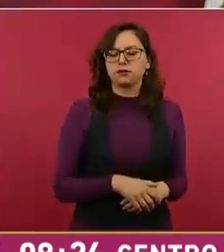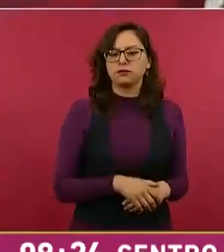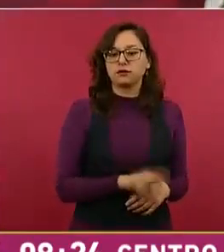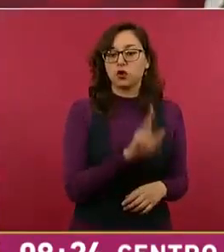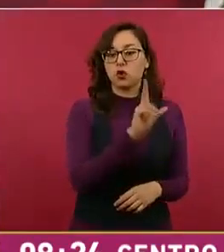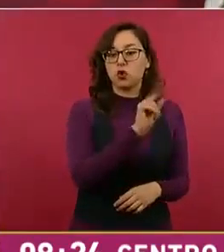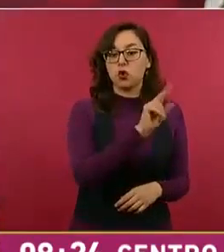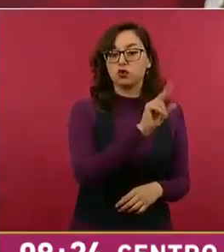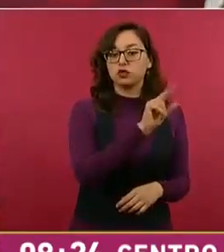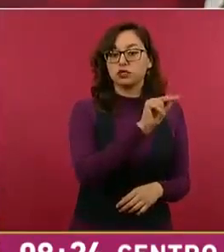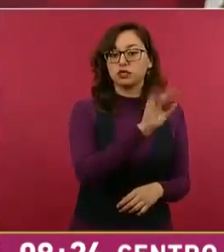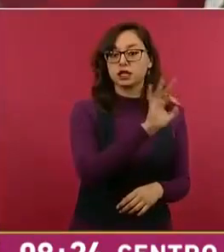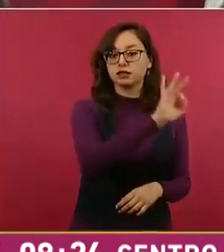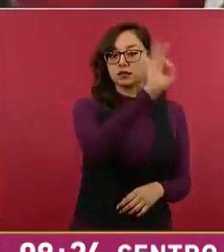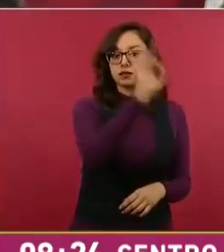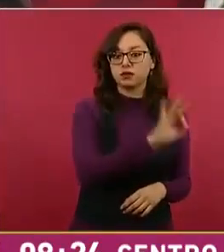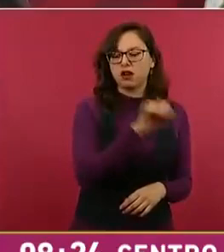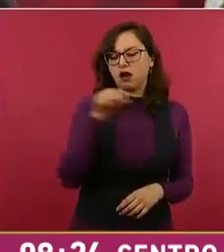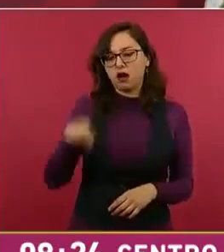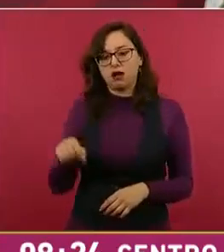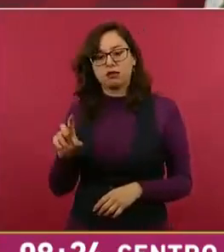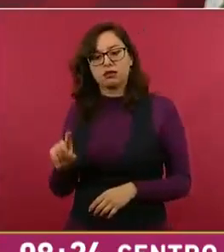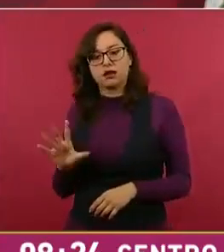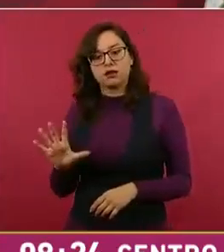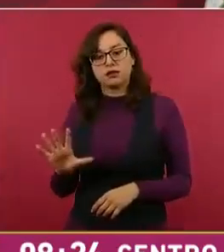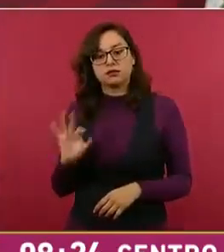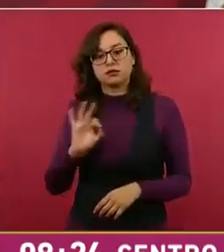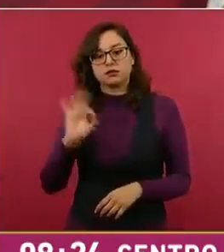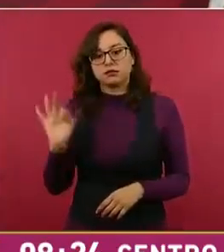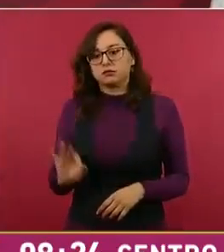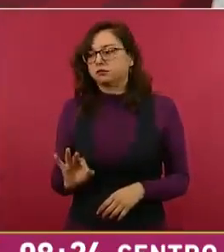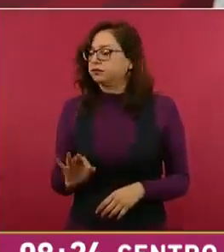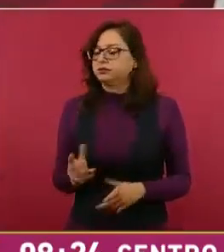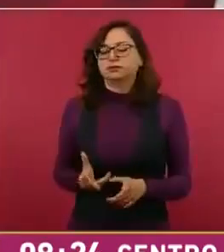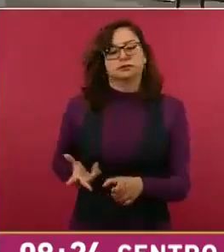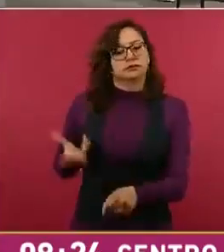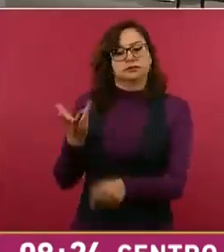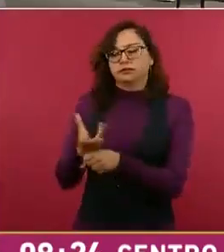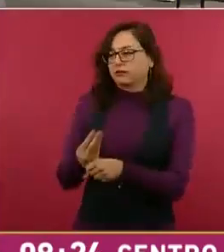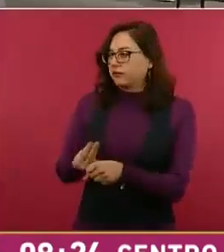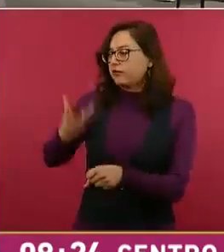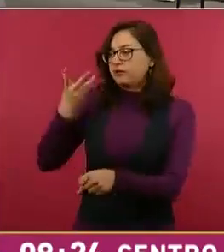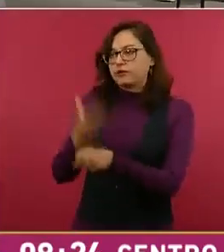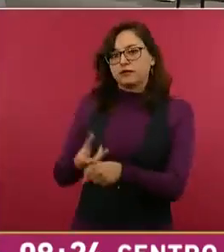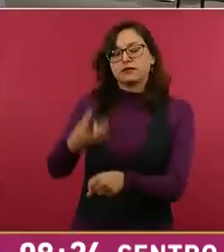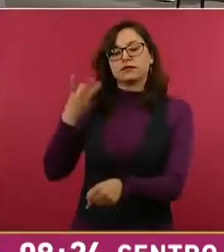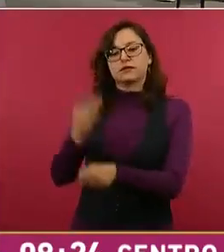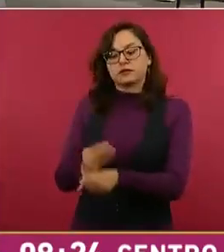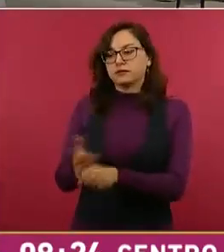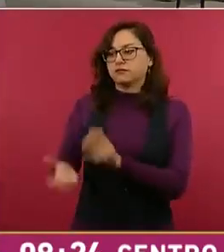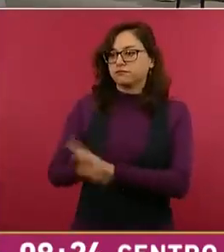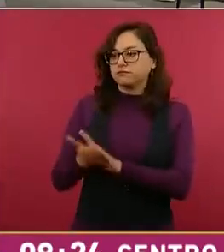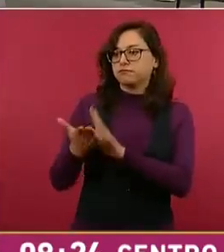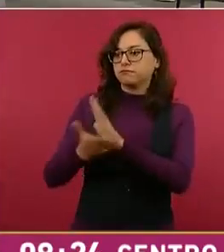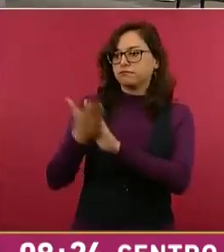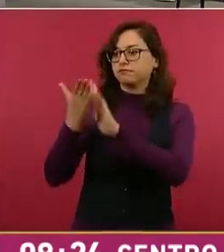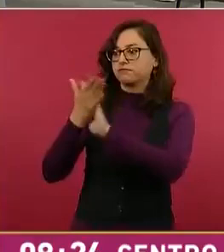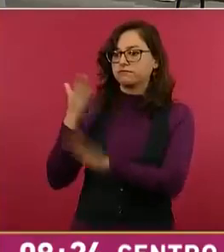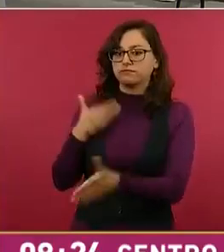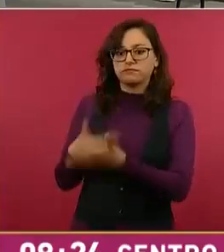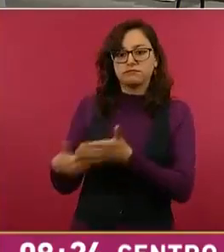Entonces empezamos a invertir en nuevas plantas y estamos levantando las seis refinerías